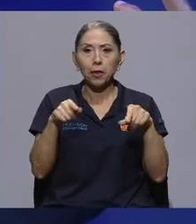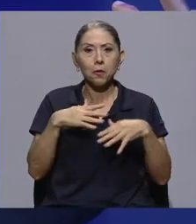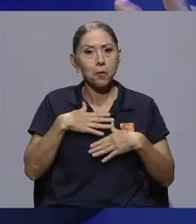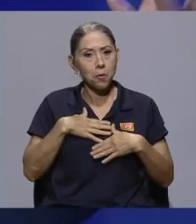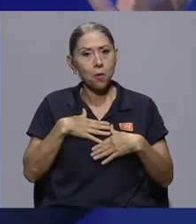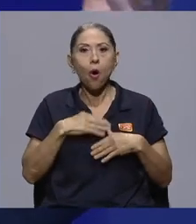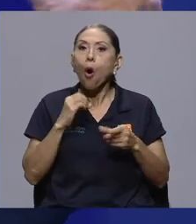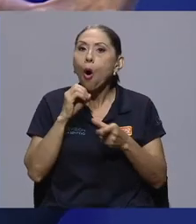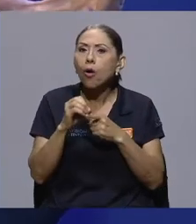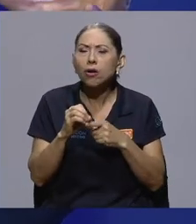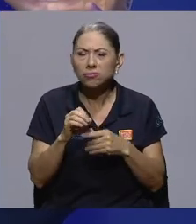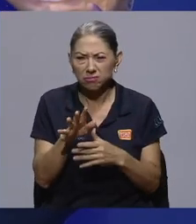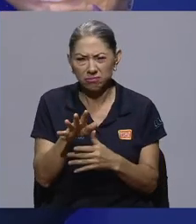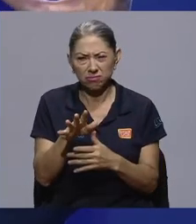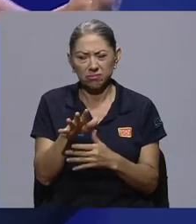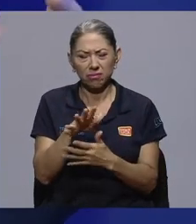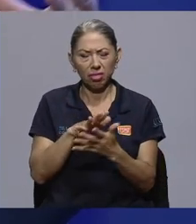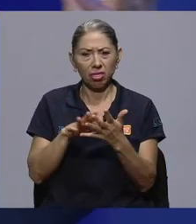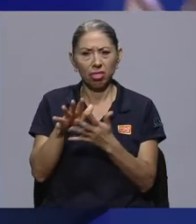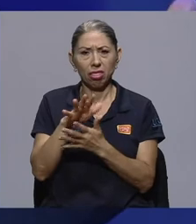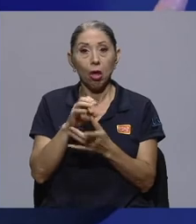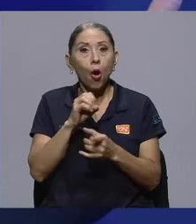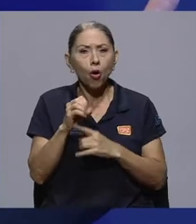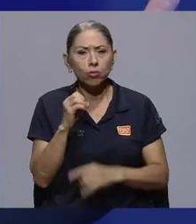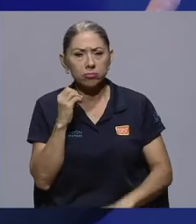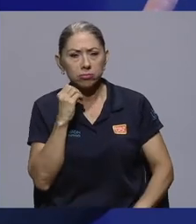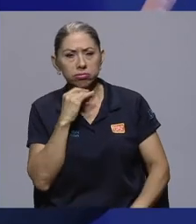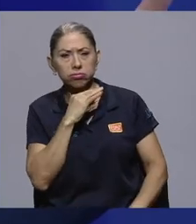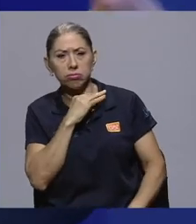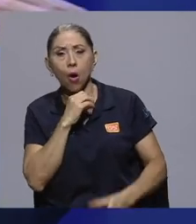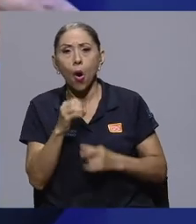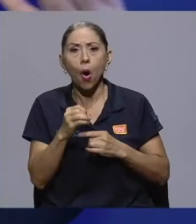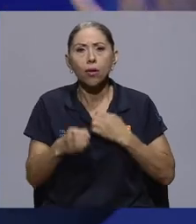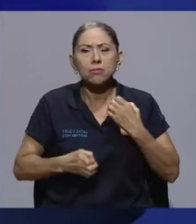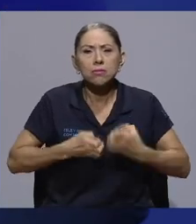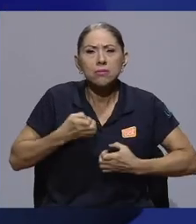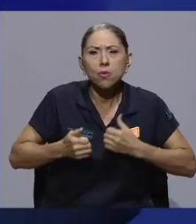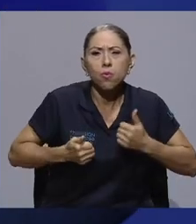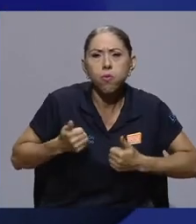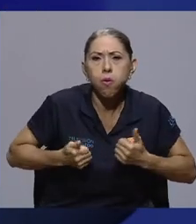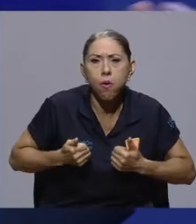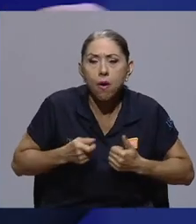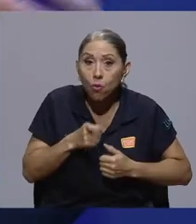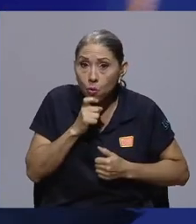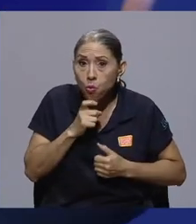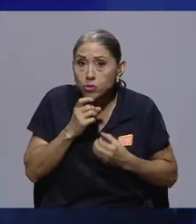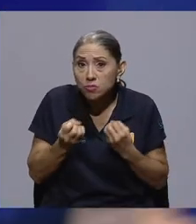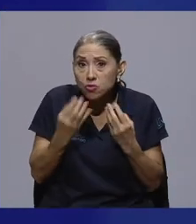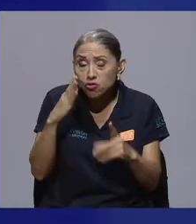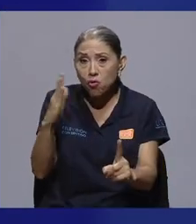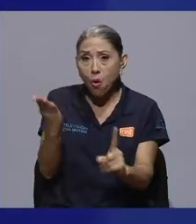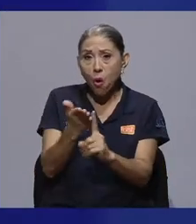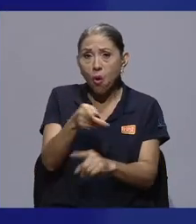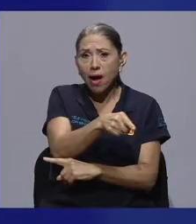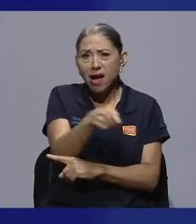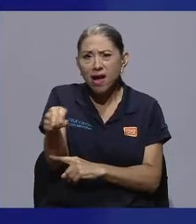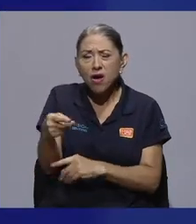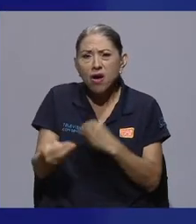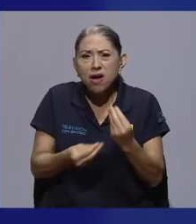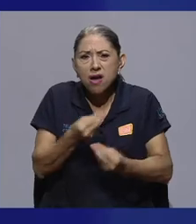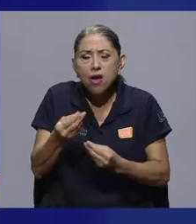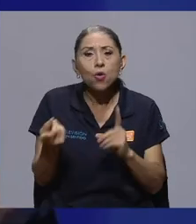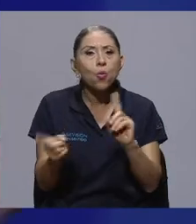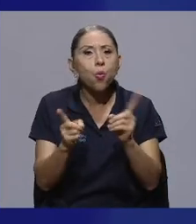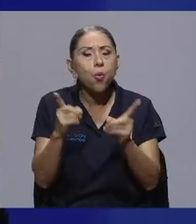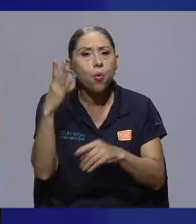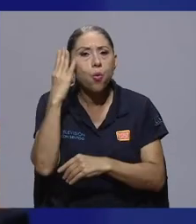les parece extraño, los reciben con entusiasmo, cuesta mucho el proceso de convencimiento, no sé, cuál ha sido la